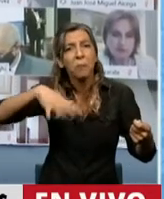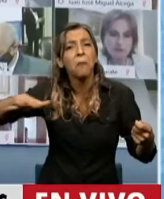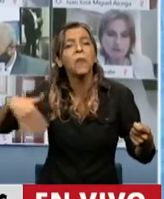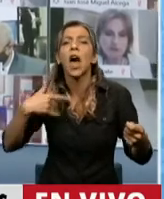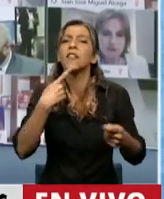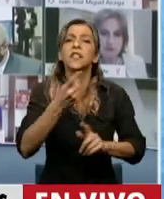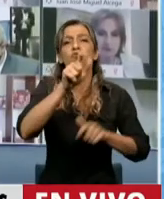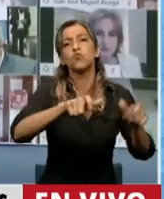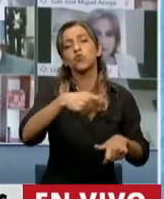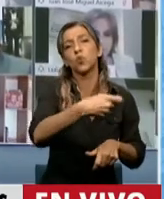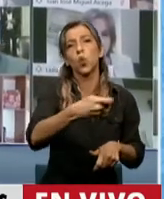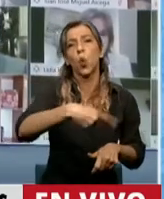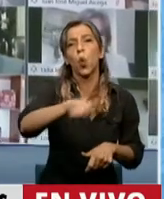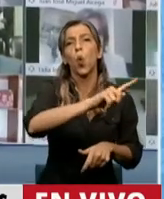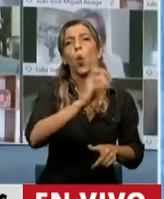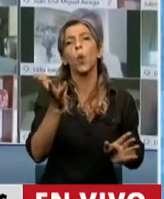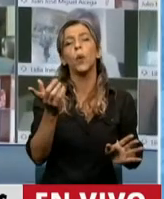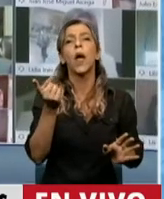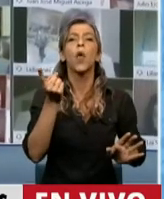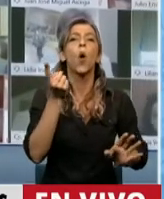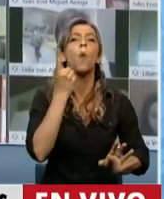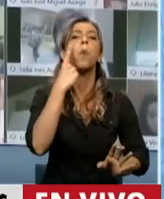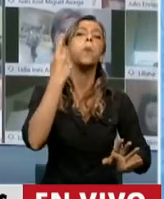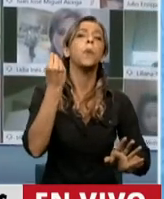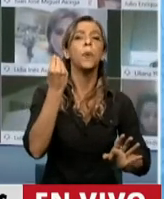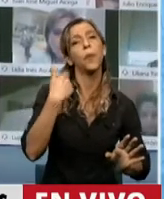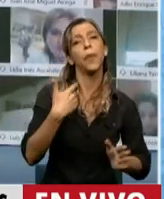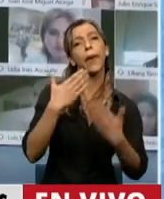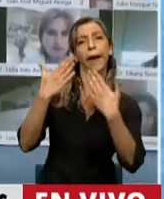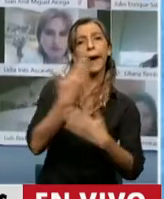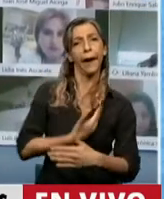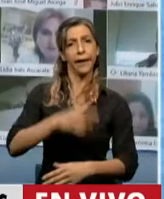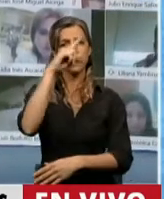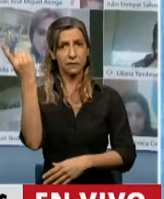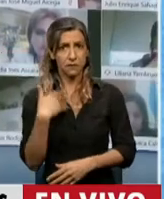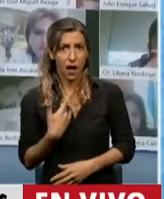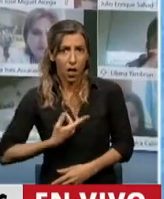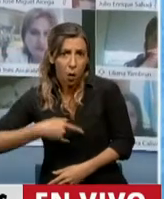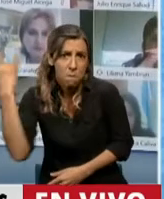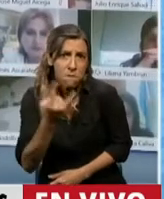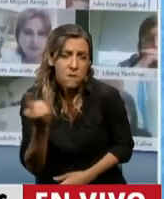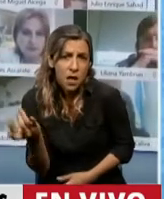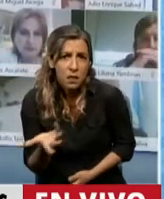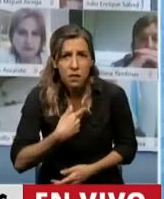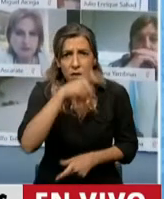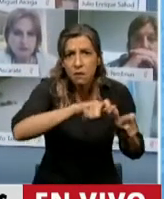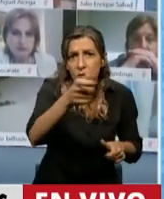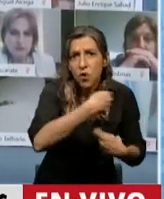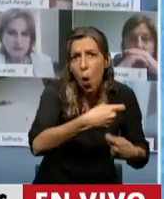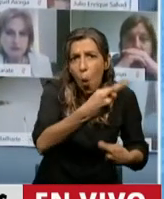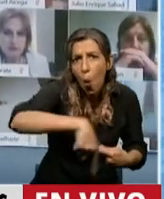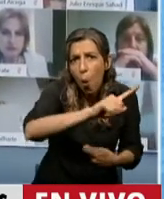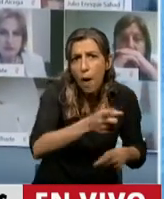decir que los jubilados viven a costilla del Estado. Mentira, los jubilados son los que han sostenido su